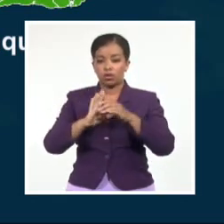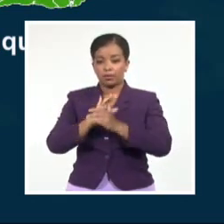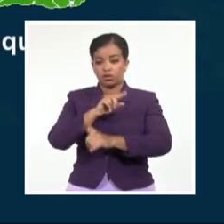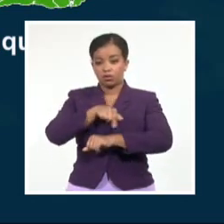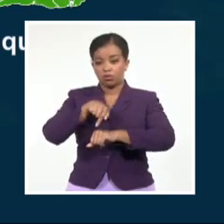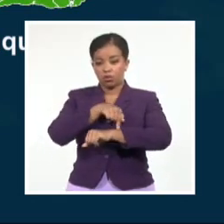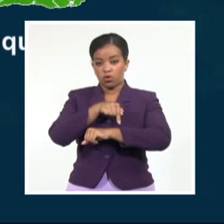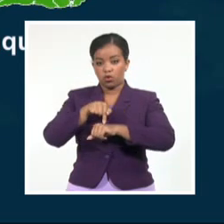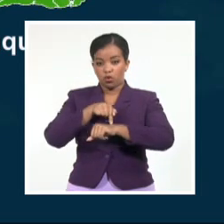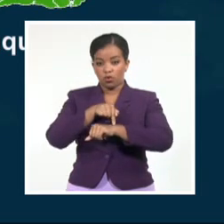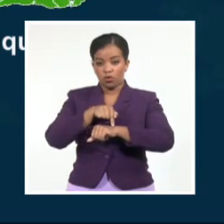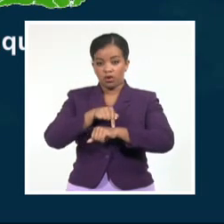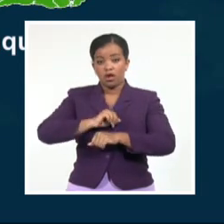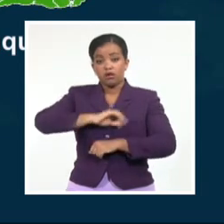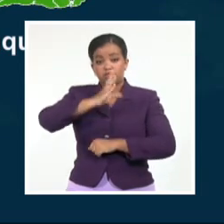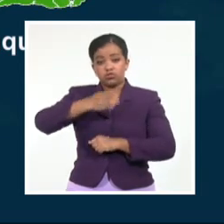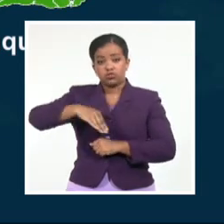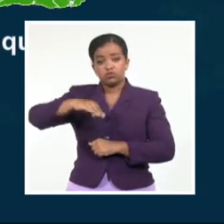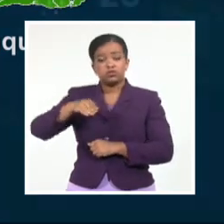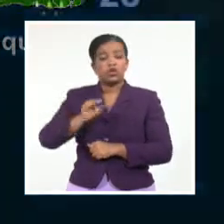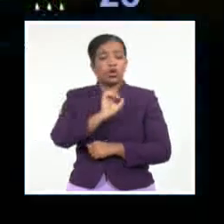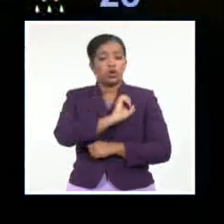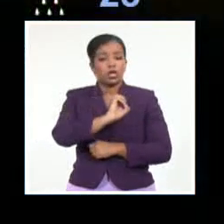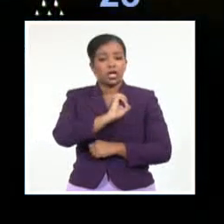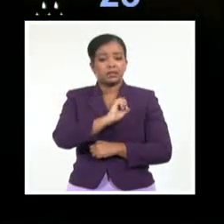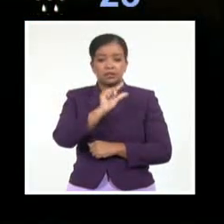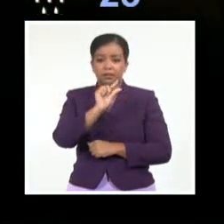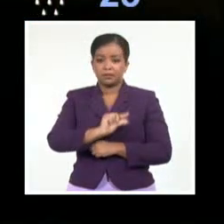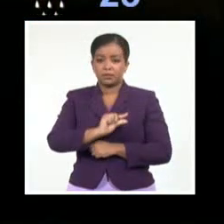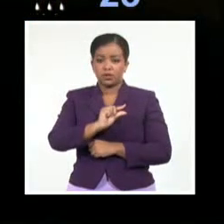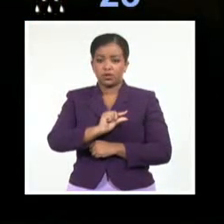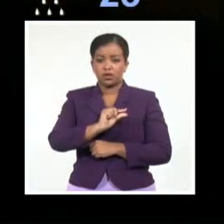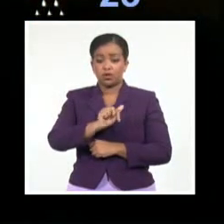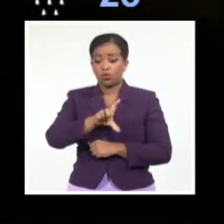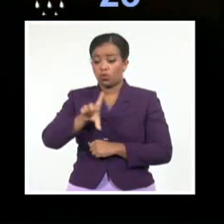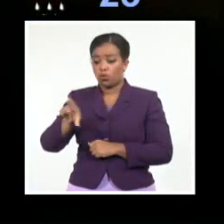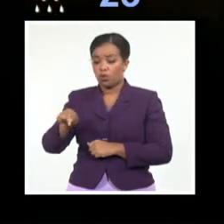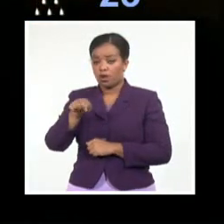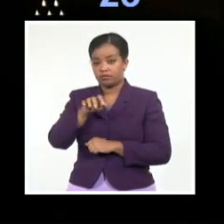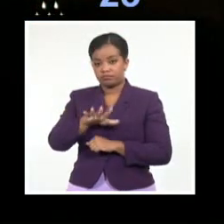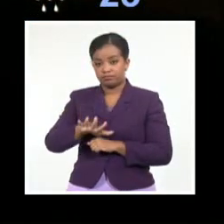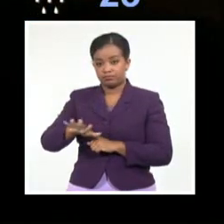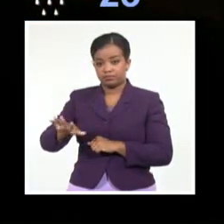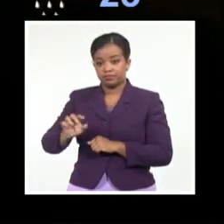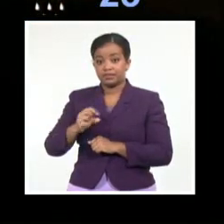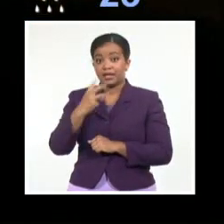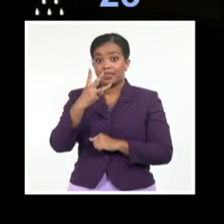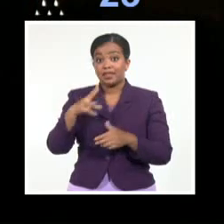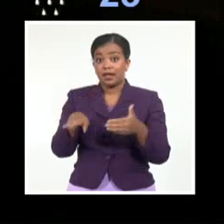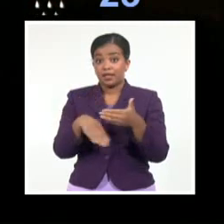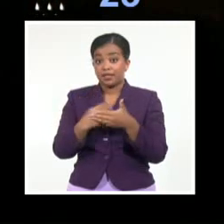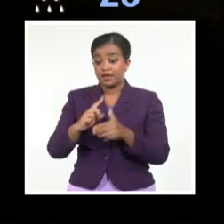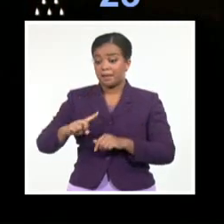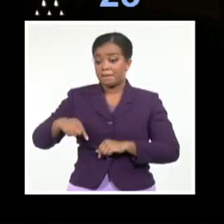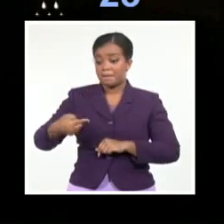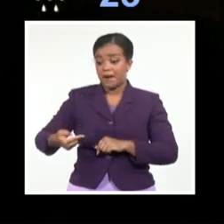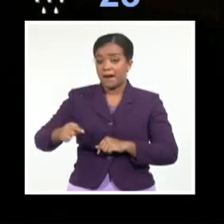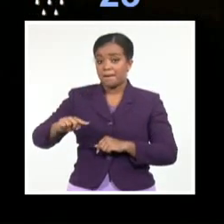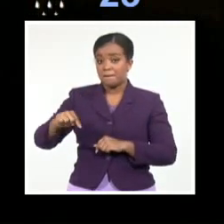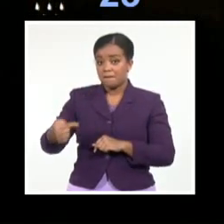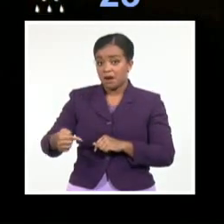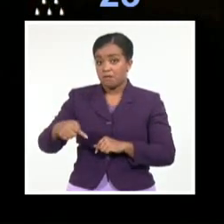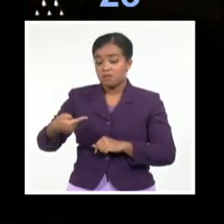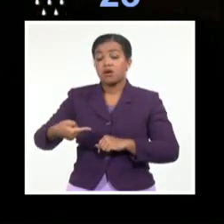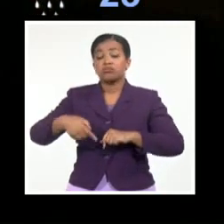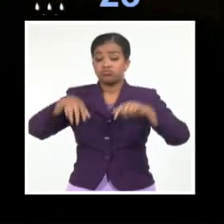poco oleaje en la costa norte de la región oriental y mar tranquila en el resto de las costas. Para los próximos tres días se incrementa la probabilidad de lluvias